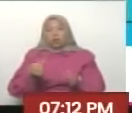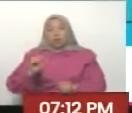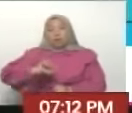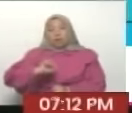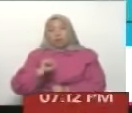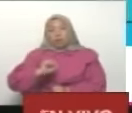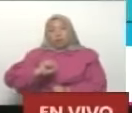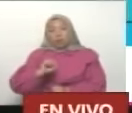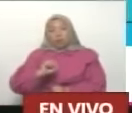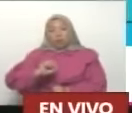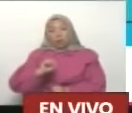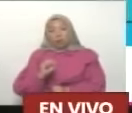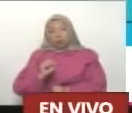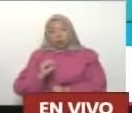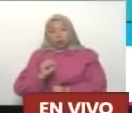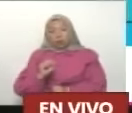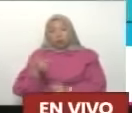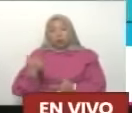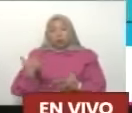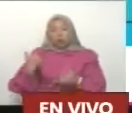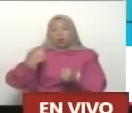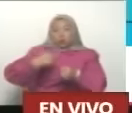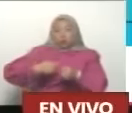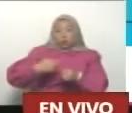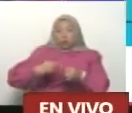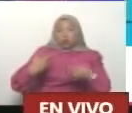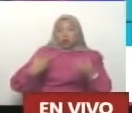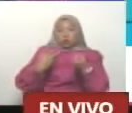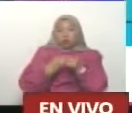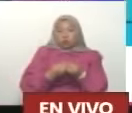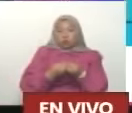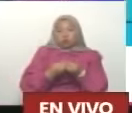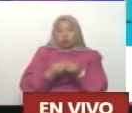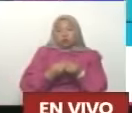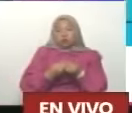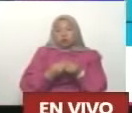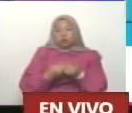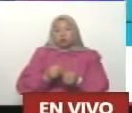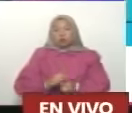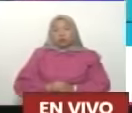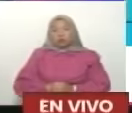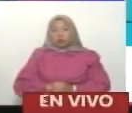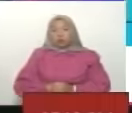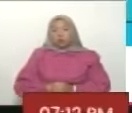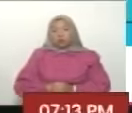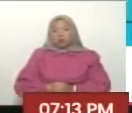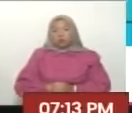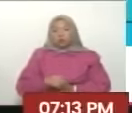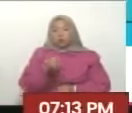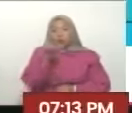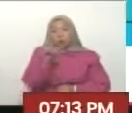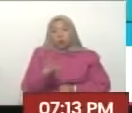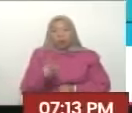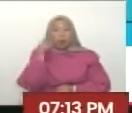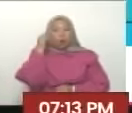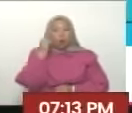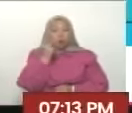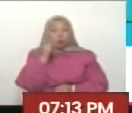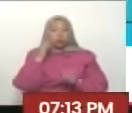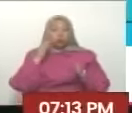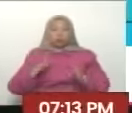complotada con la oligarquía de Quito los restos de Antonio José de Sucre fueron trasladados